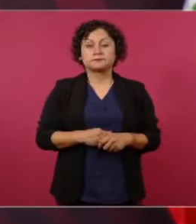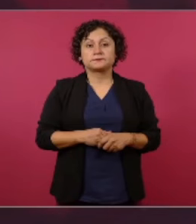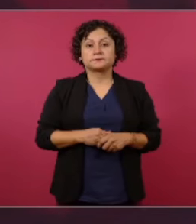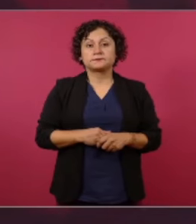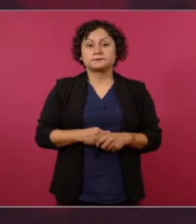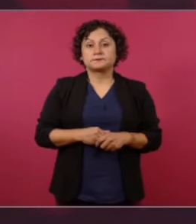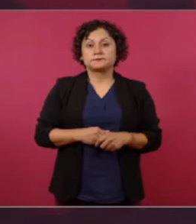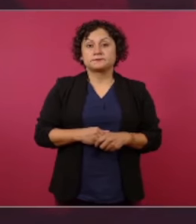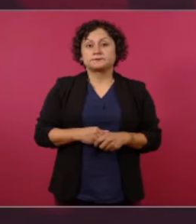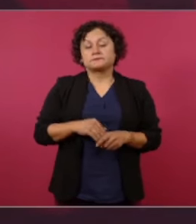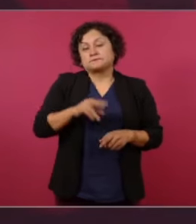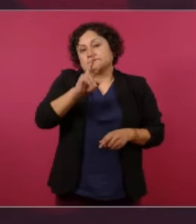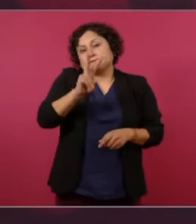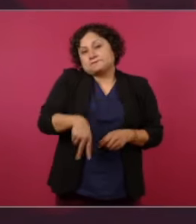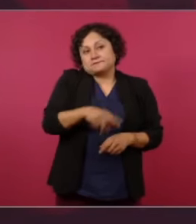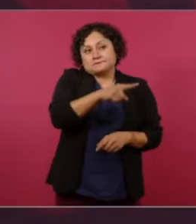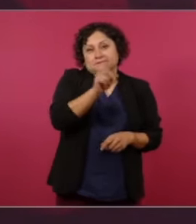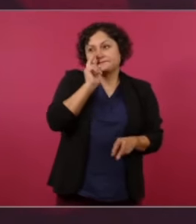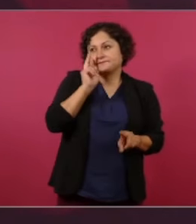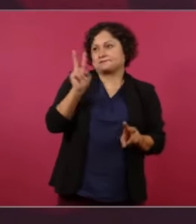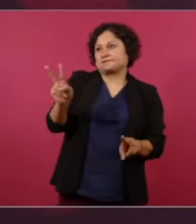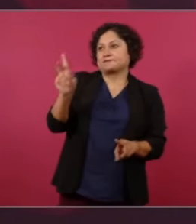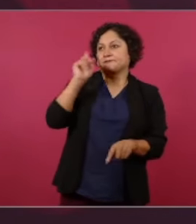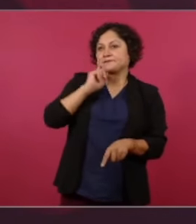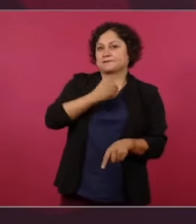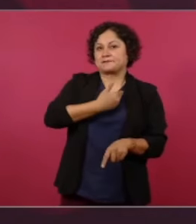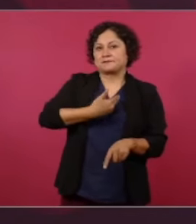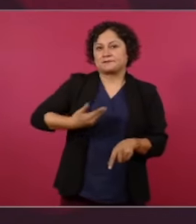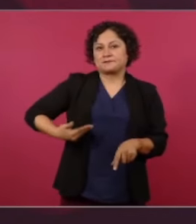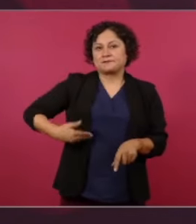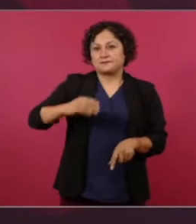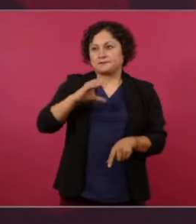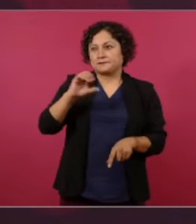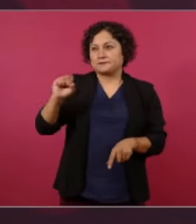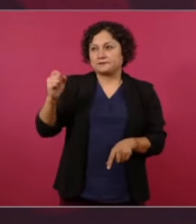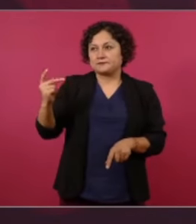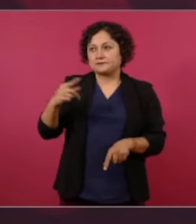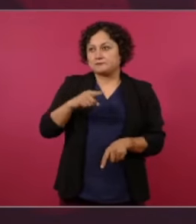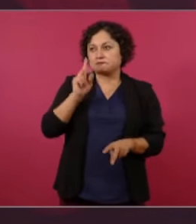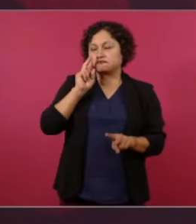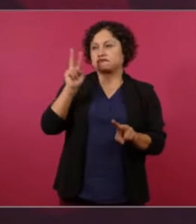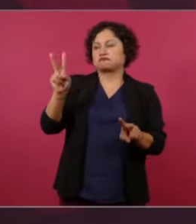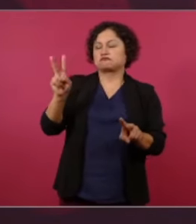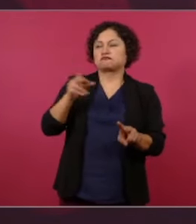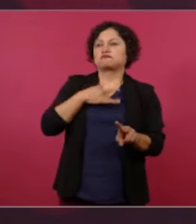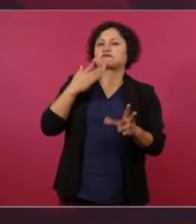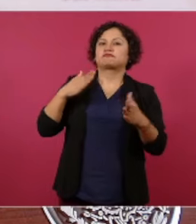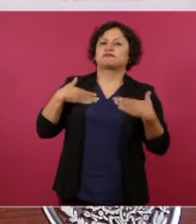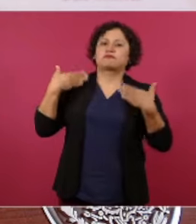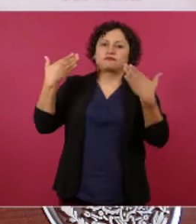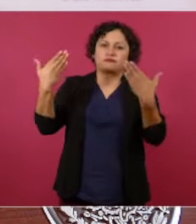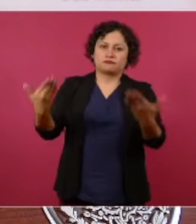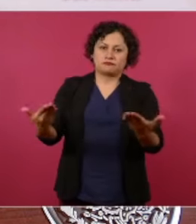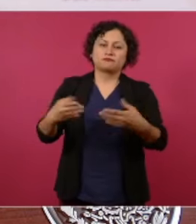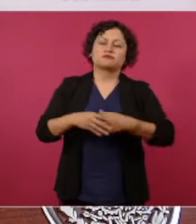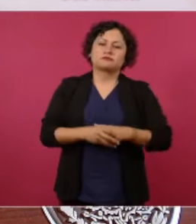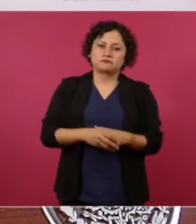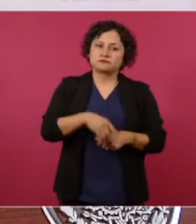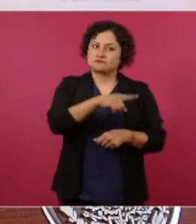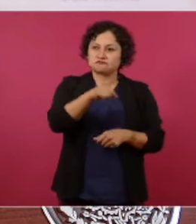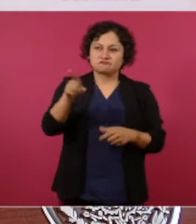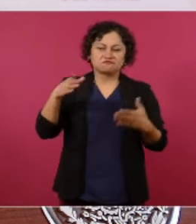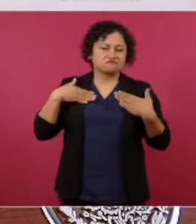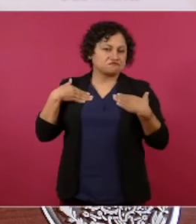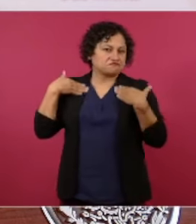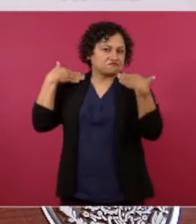le tienen mucha confianza a Claudia, mucha, mucha